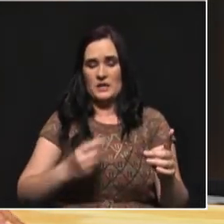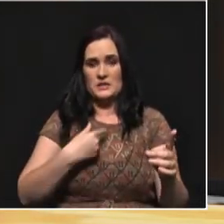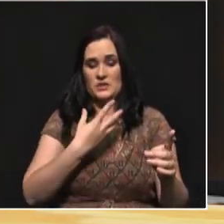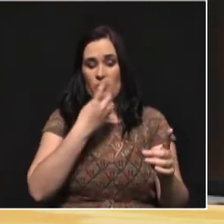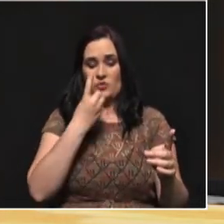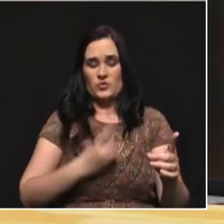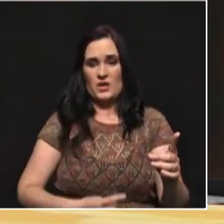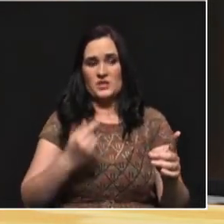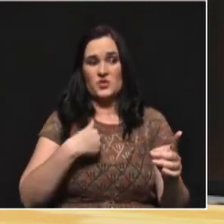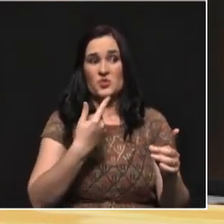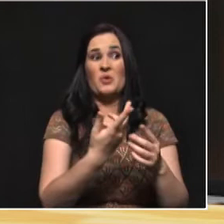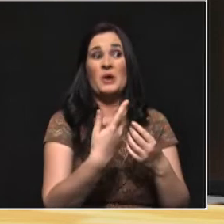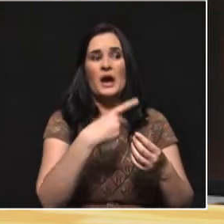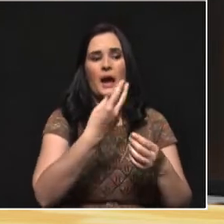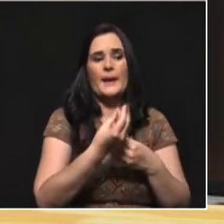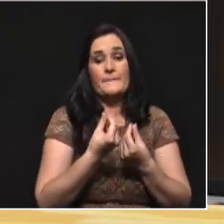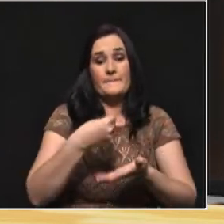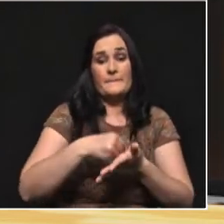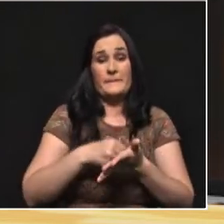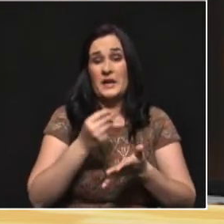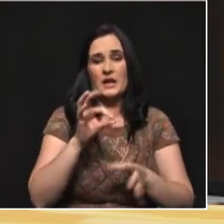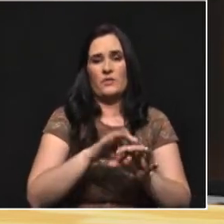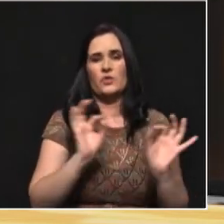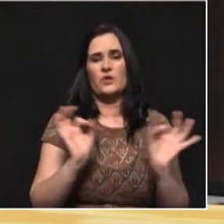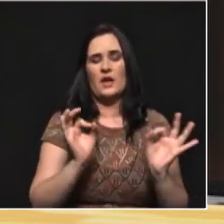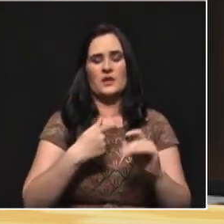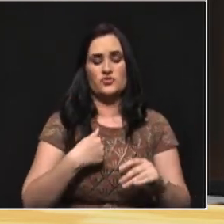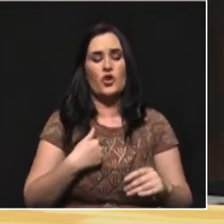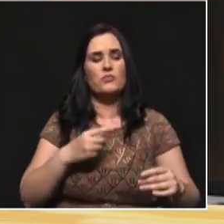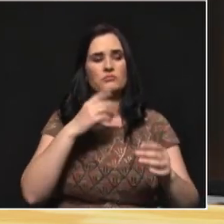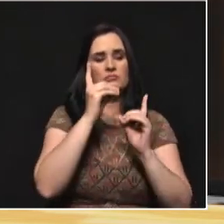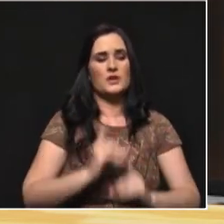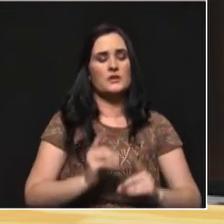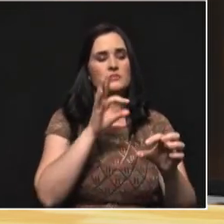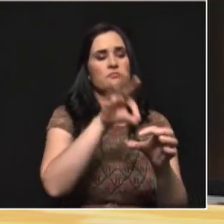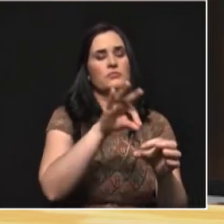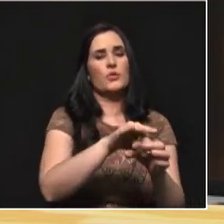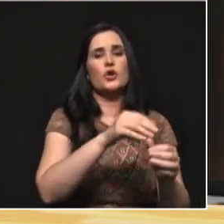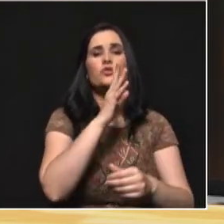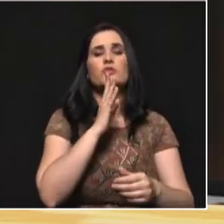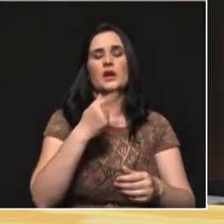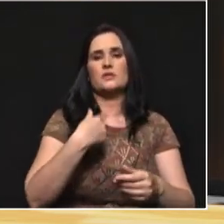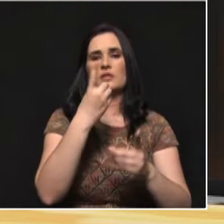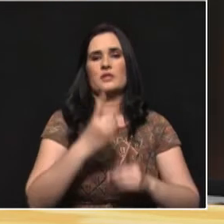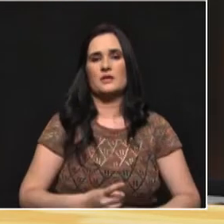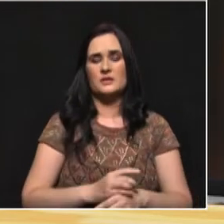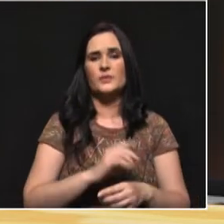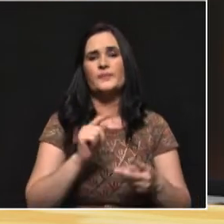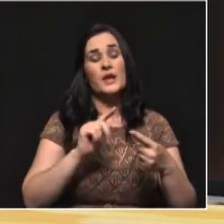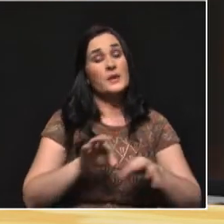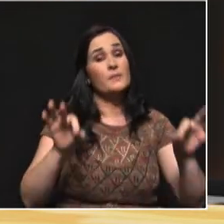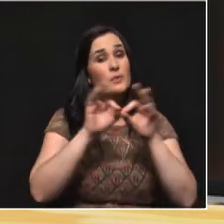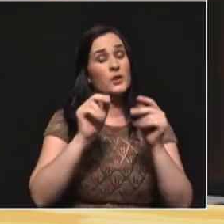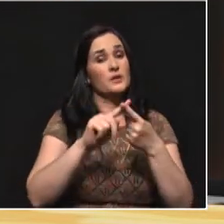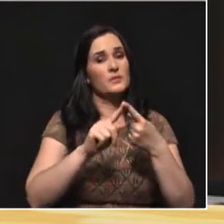través de la compra de votos qué debo hacer. Entonces, para resumir, para votar, para superar estas dinámicas, primero informarnos